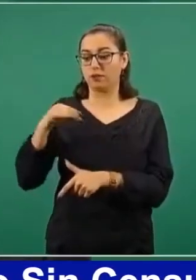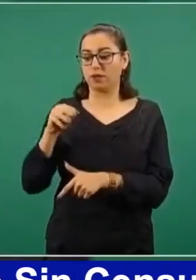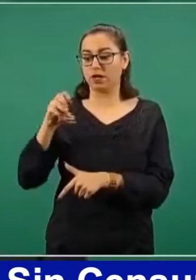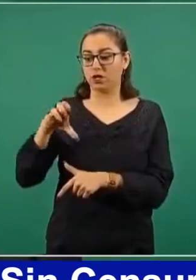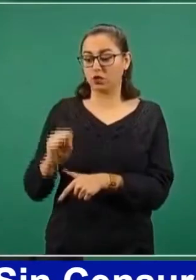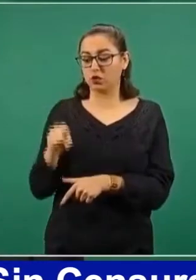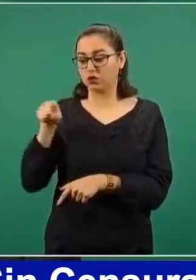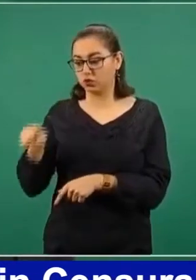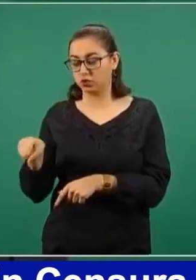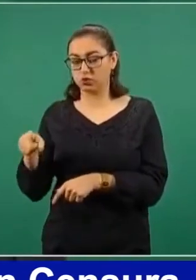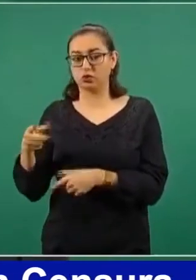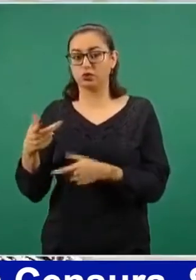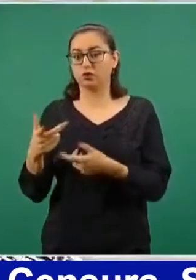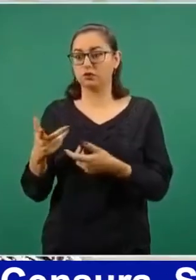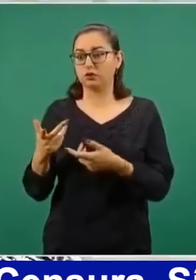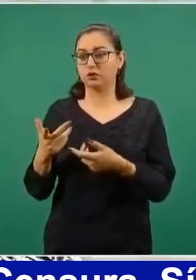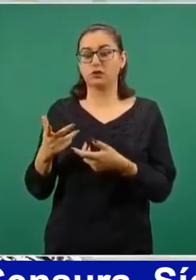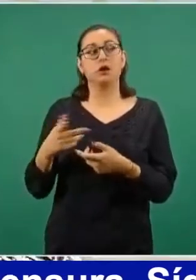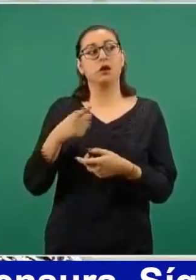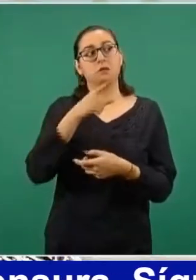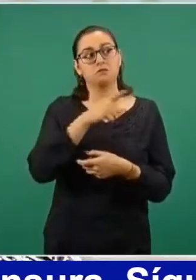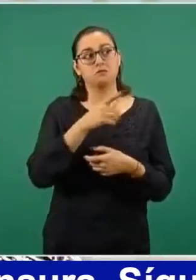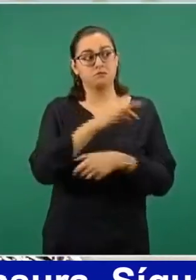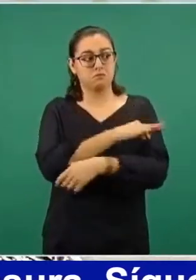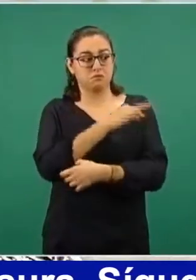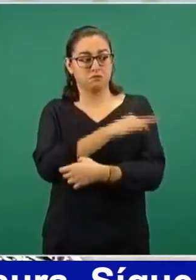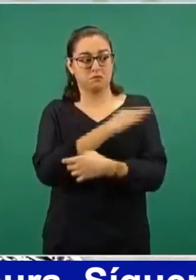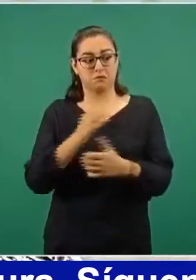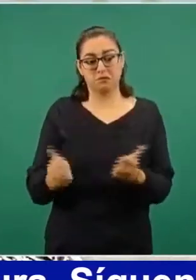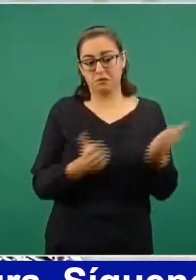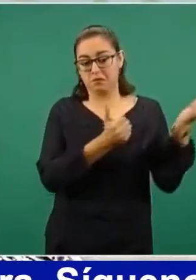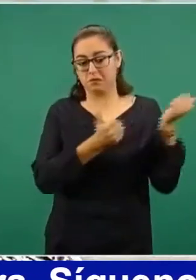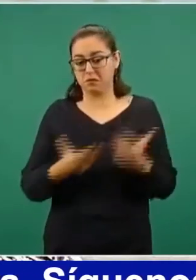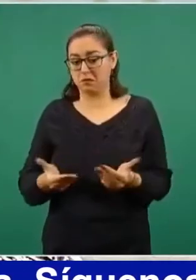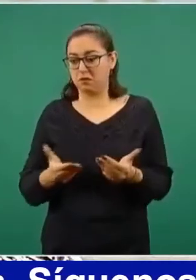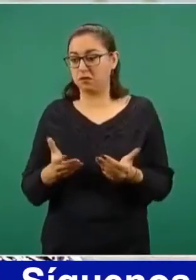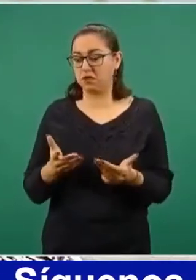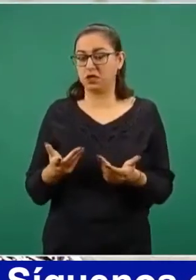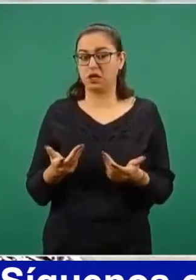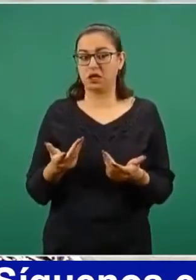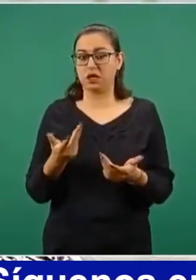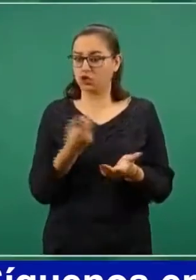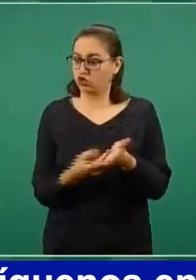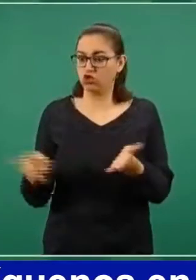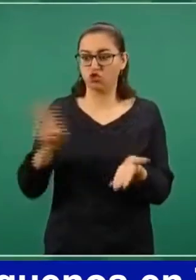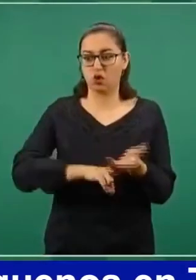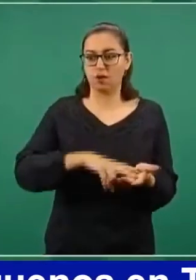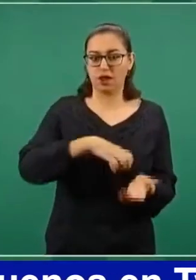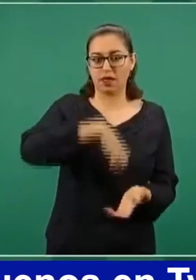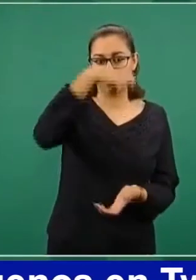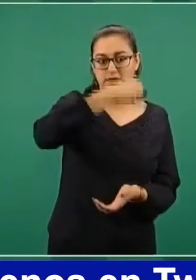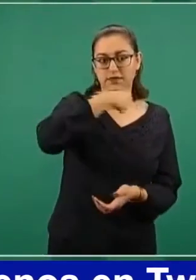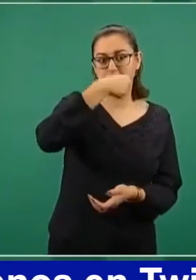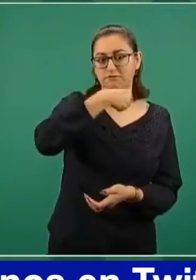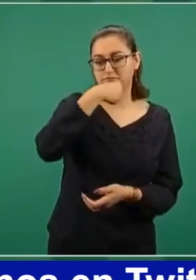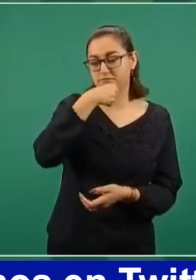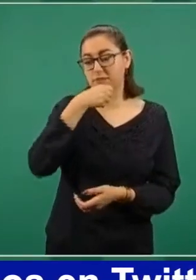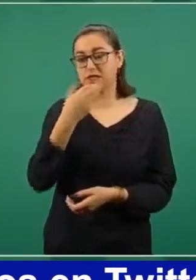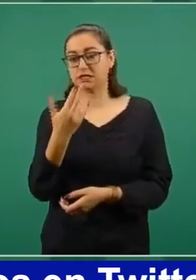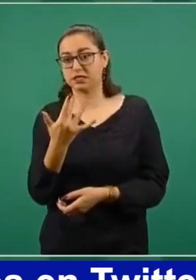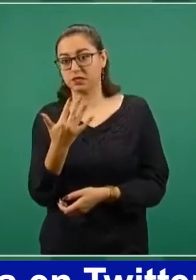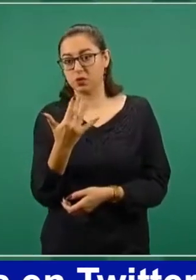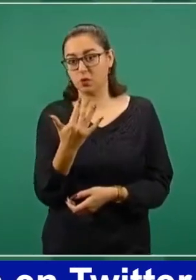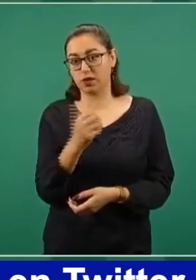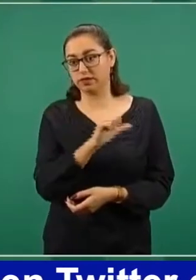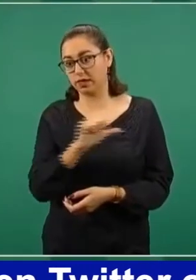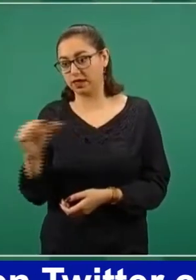vacunando a adulto mayor y próximamente, a partir de mayo, personas de 50 y más años. Y este operativo específico para